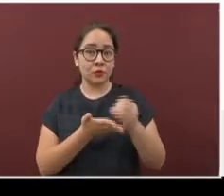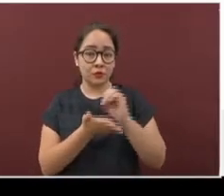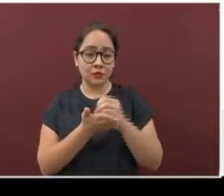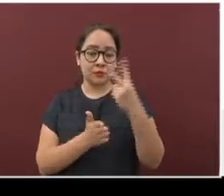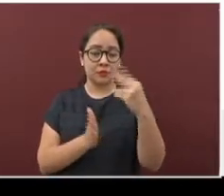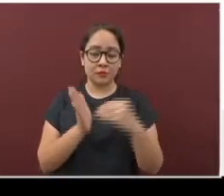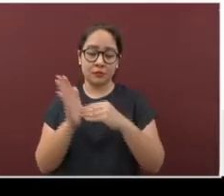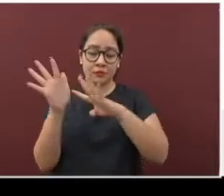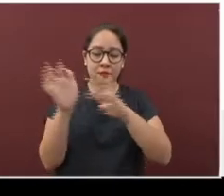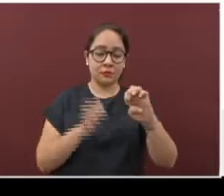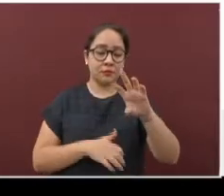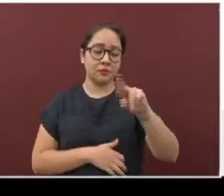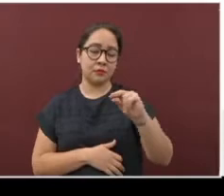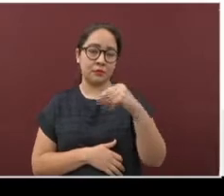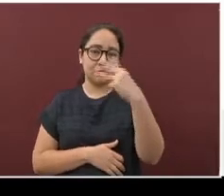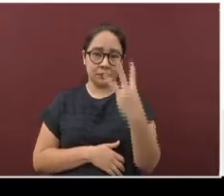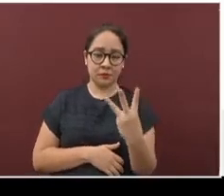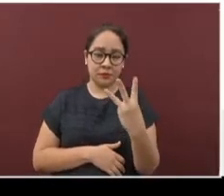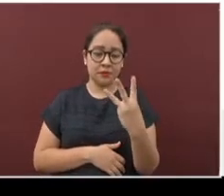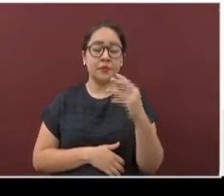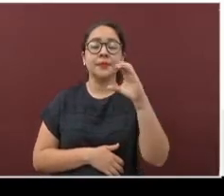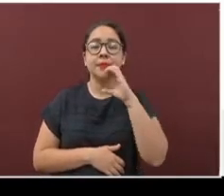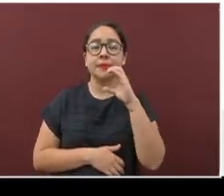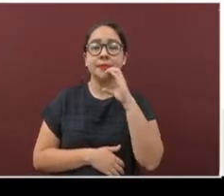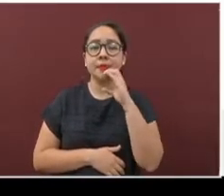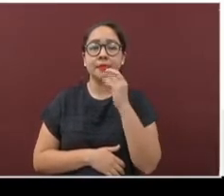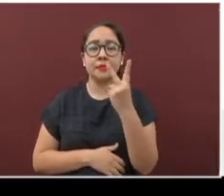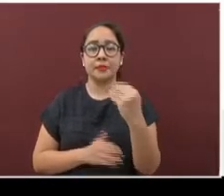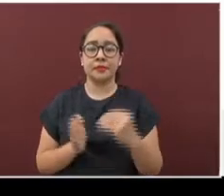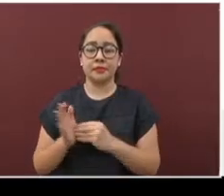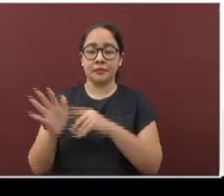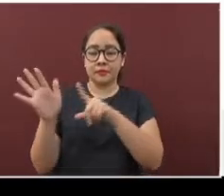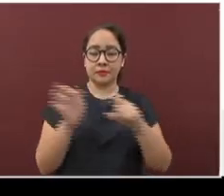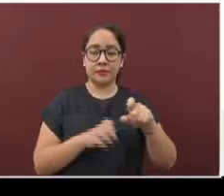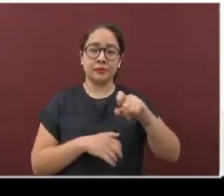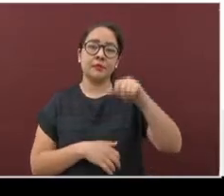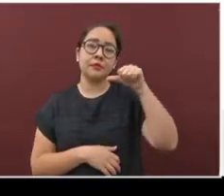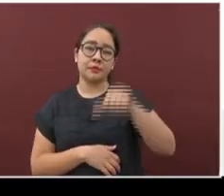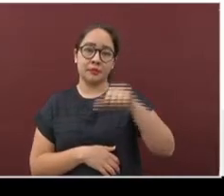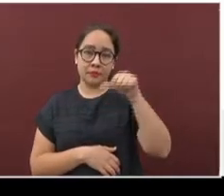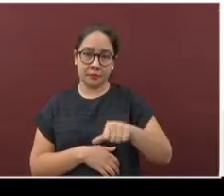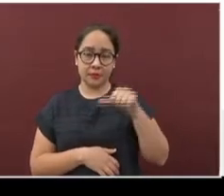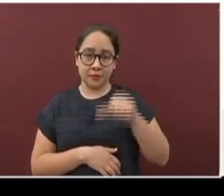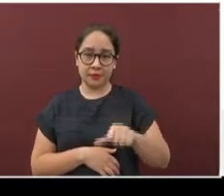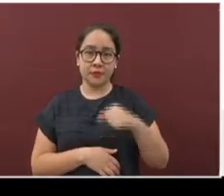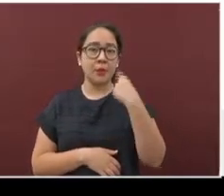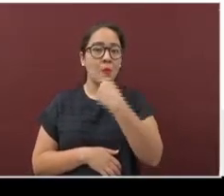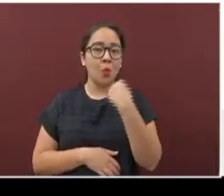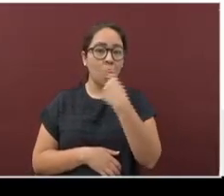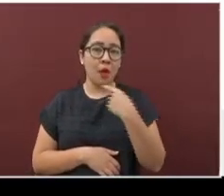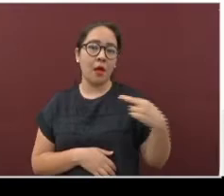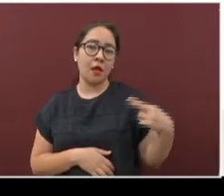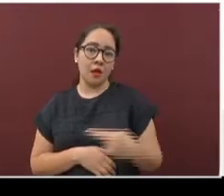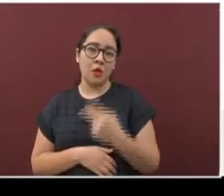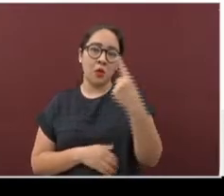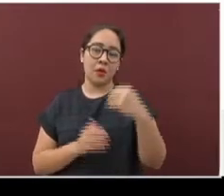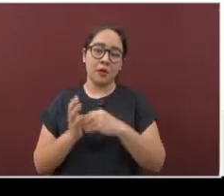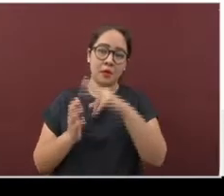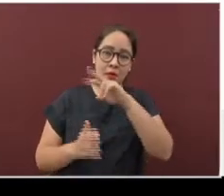2.983. Córdoba 2.716. Boca del Río 1